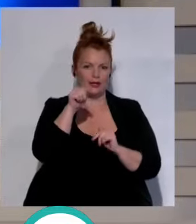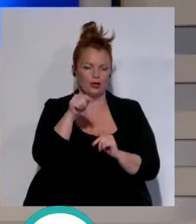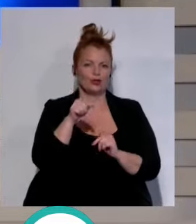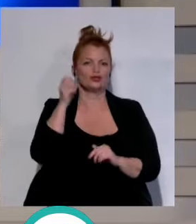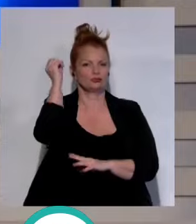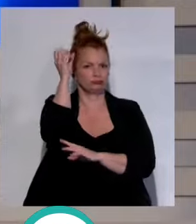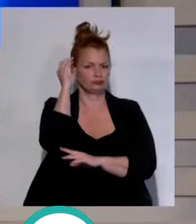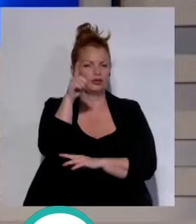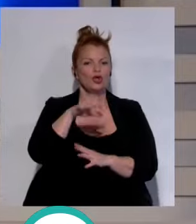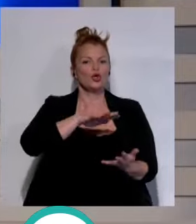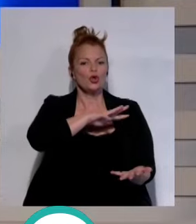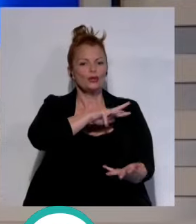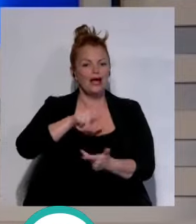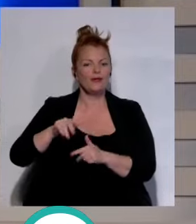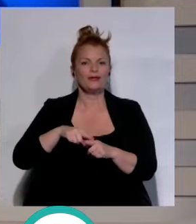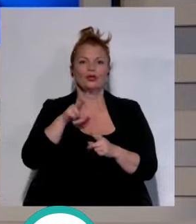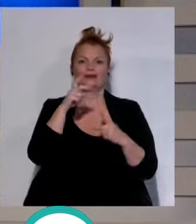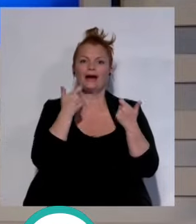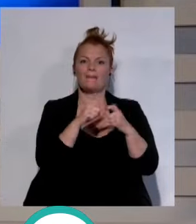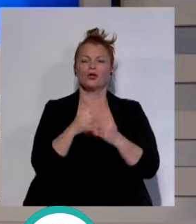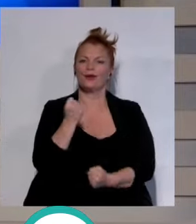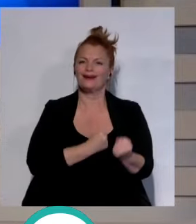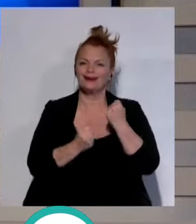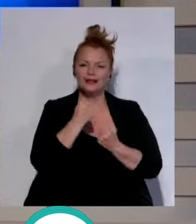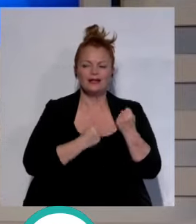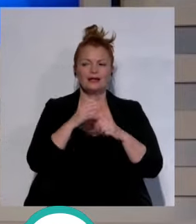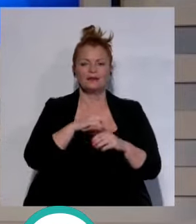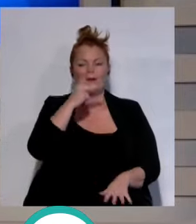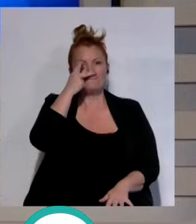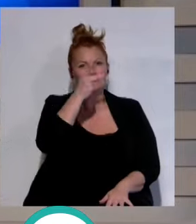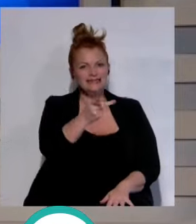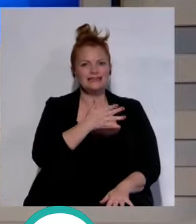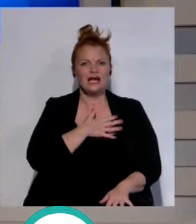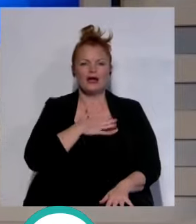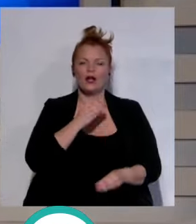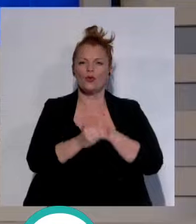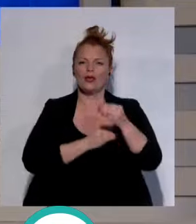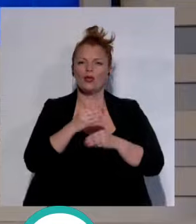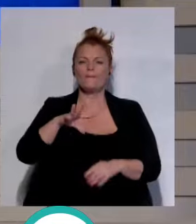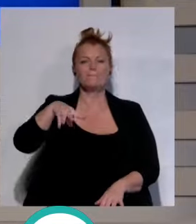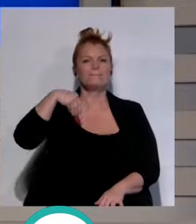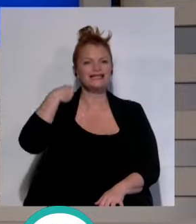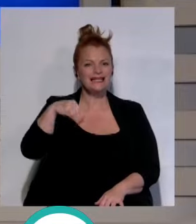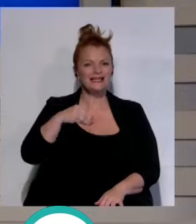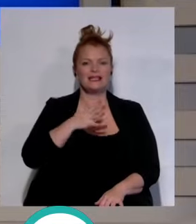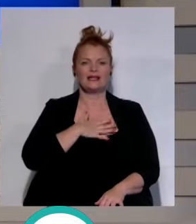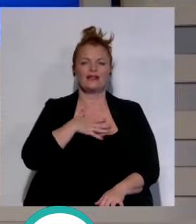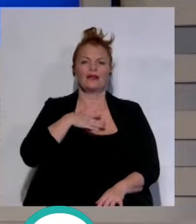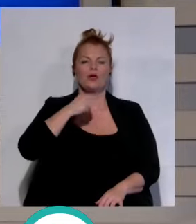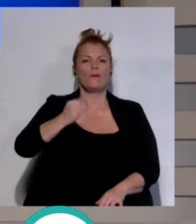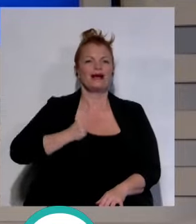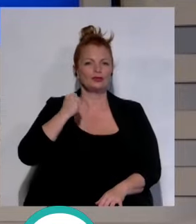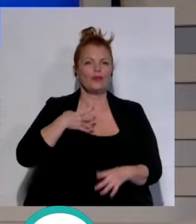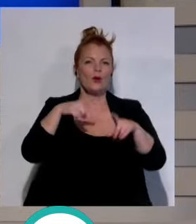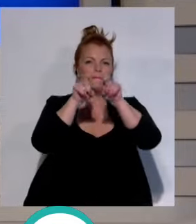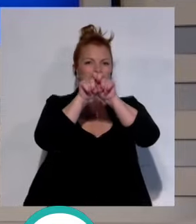Igualmente, noticias del ámbito económico, de la mano de la visita que hizo a nuestros estudios del presidente de la patronal de los